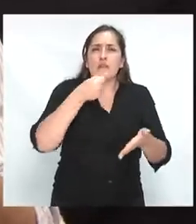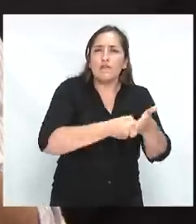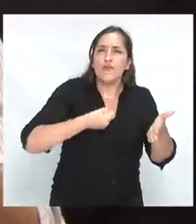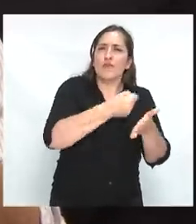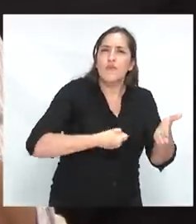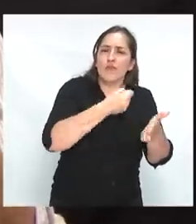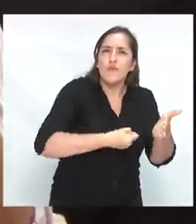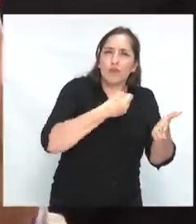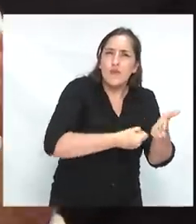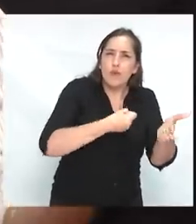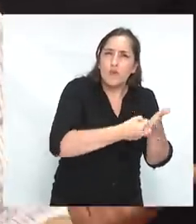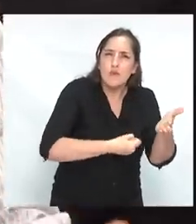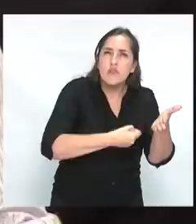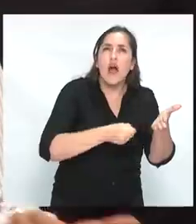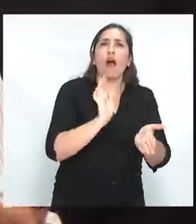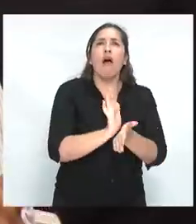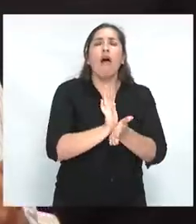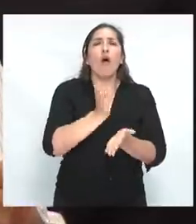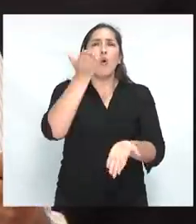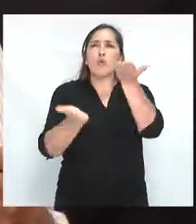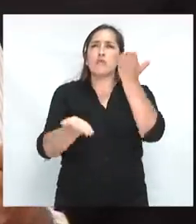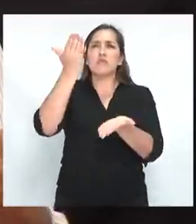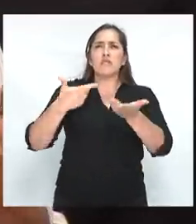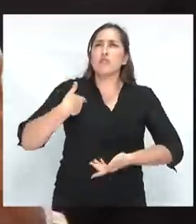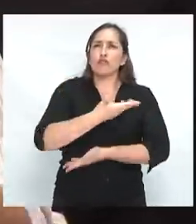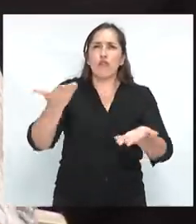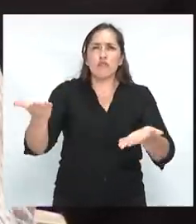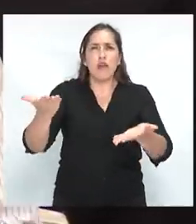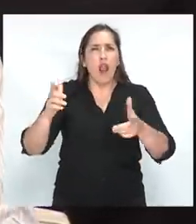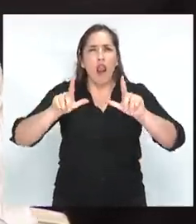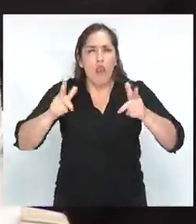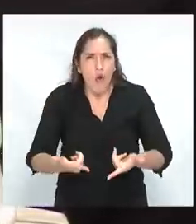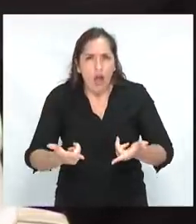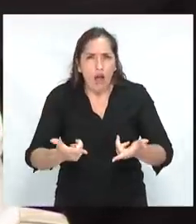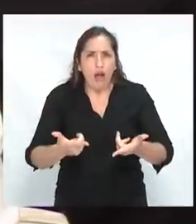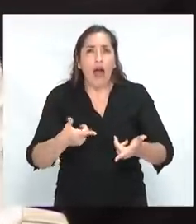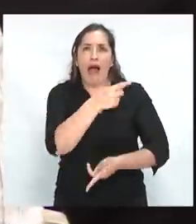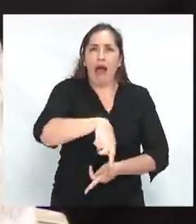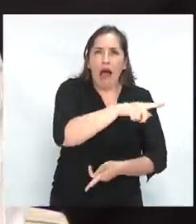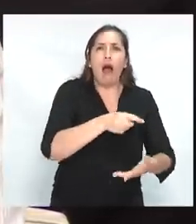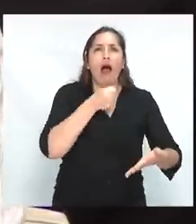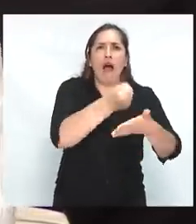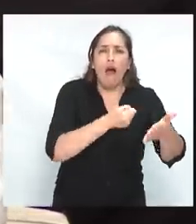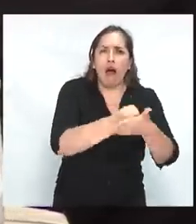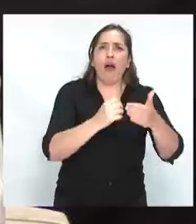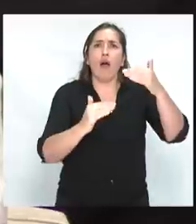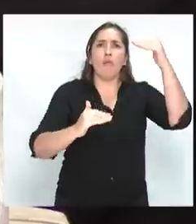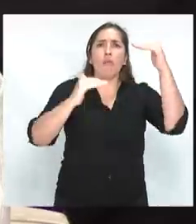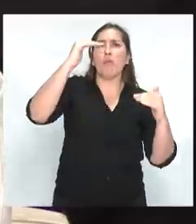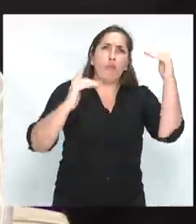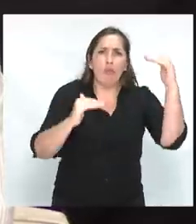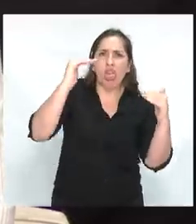o contra las injusticias sociales, que luchan contra las desigualdades,